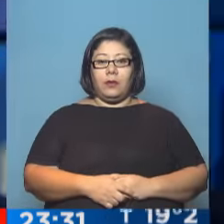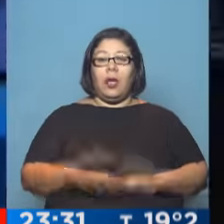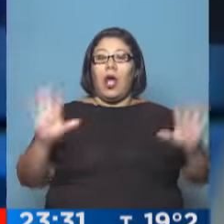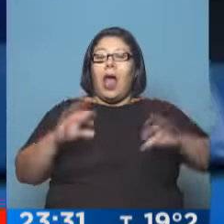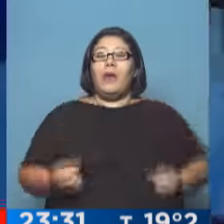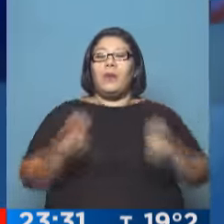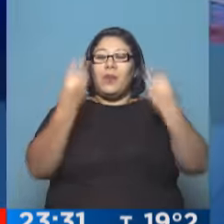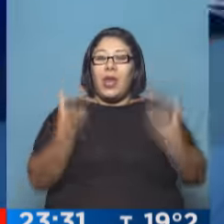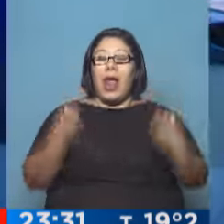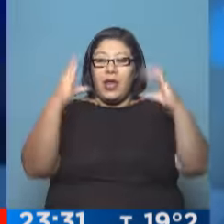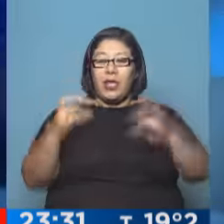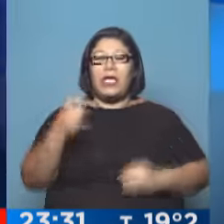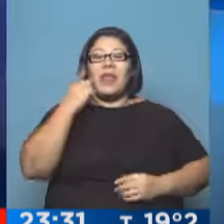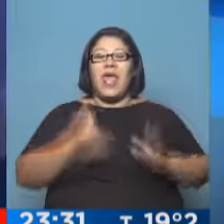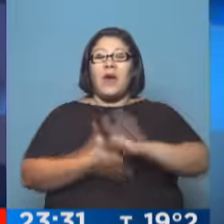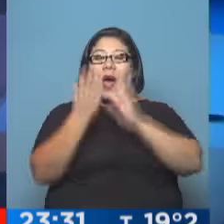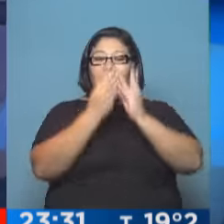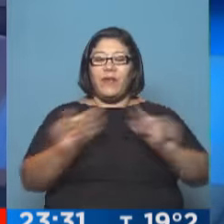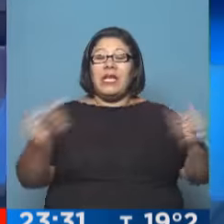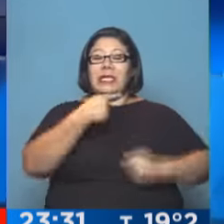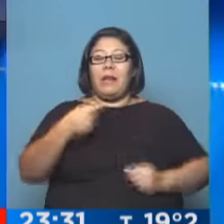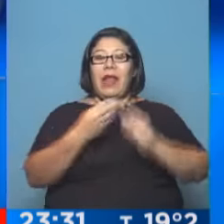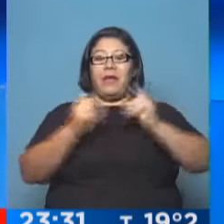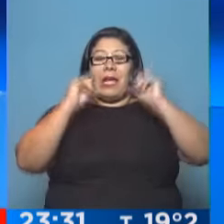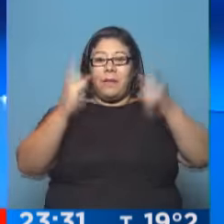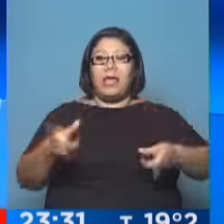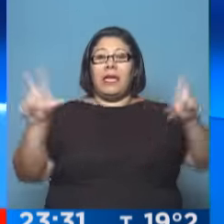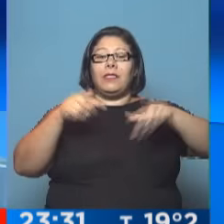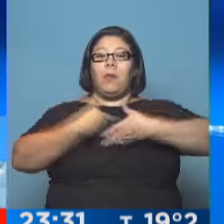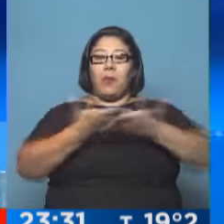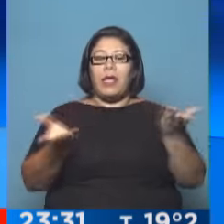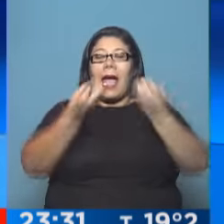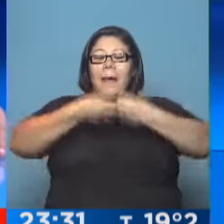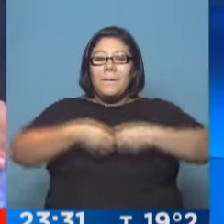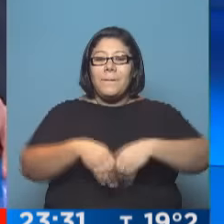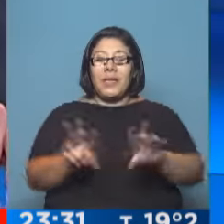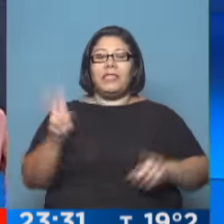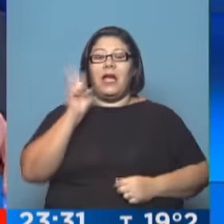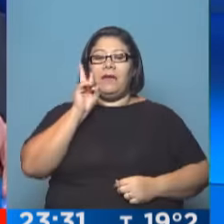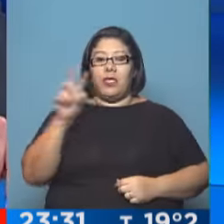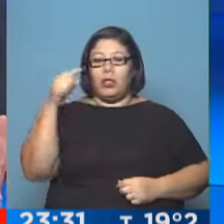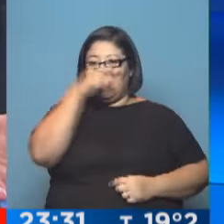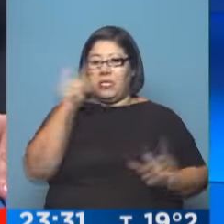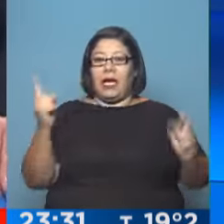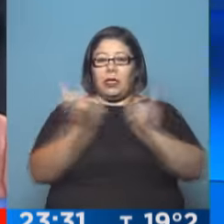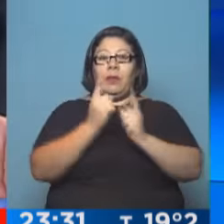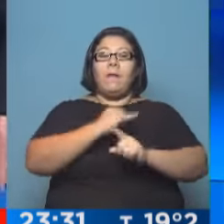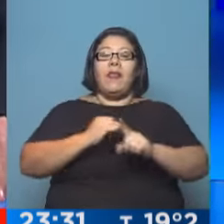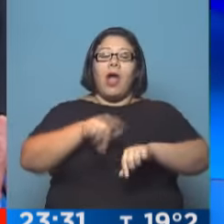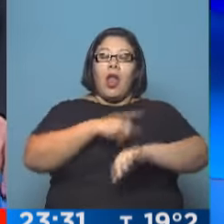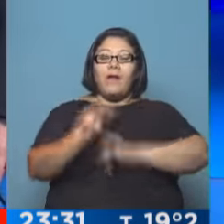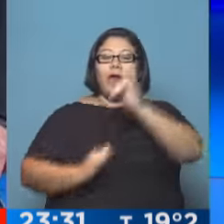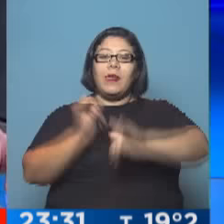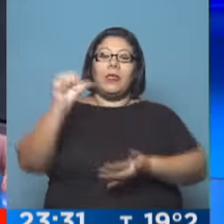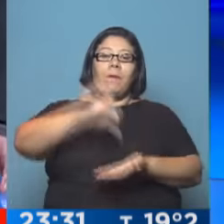Hola, buenas noches. ¿Cómo les va? Termina el día, termina la semana y por la pantalla de la TV Pública comenzamos con nuestro resumen de noticias. En media hora les contamos lo que